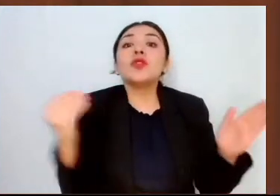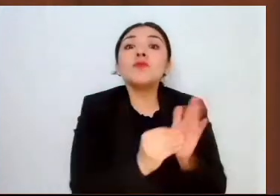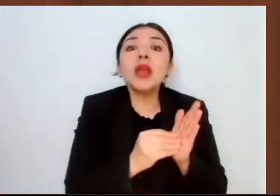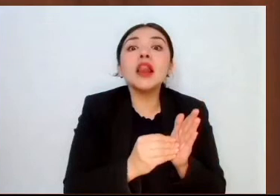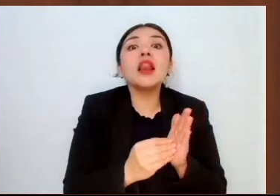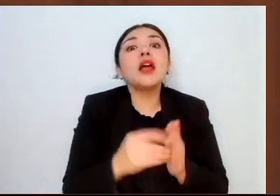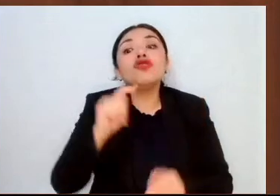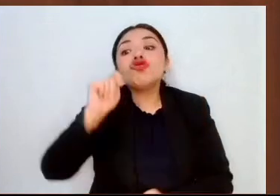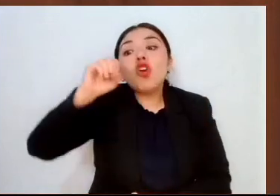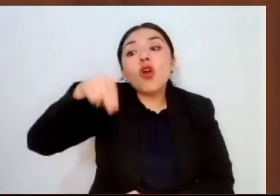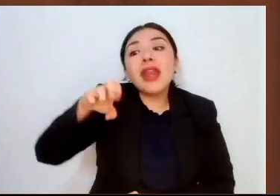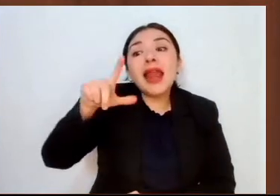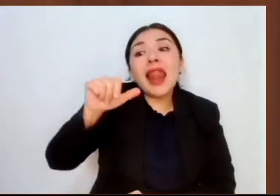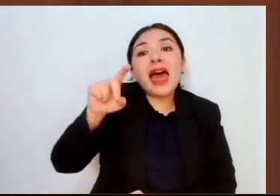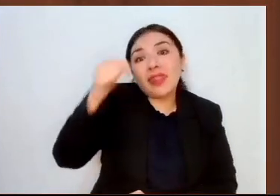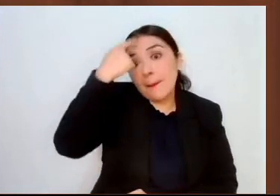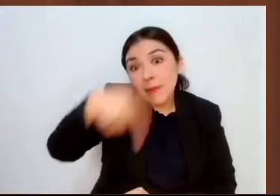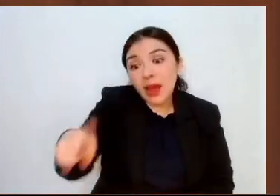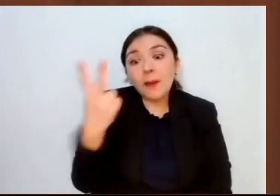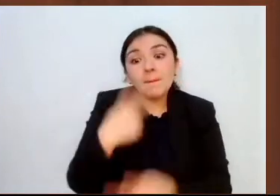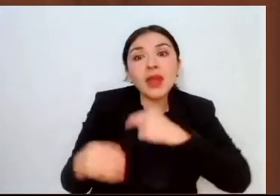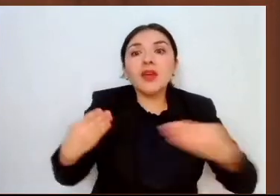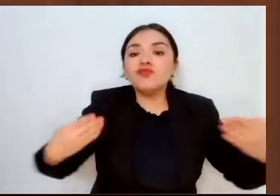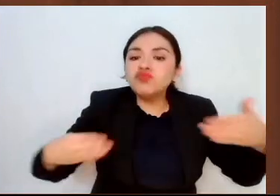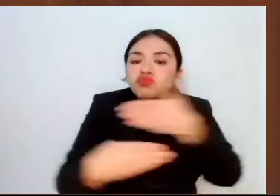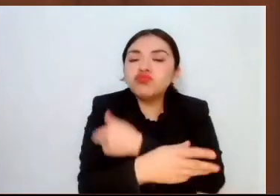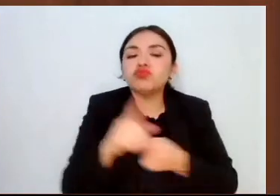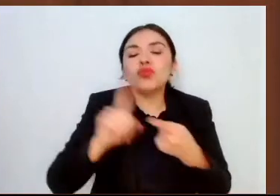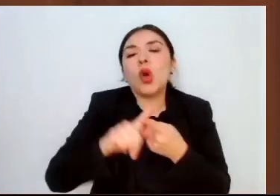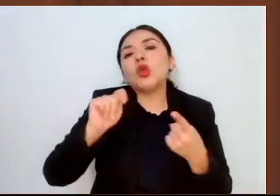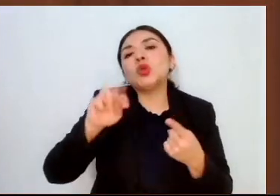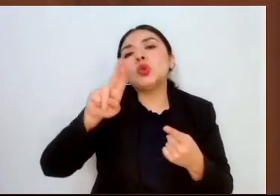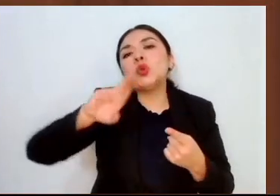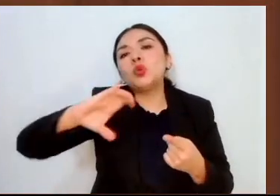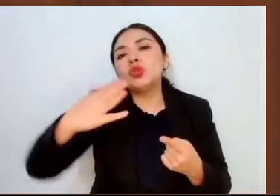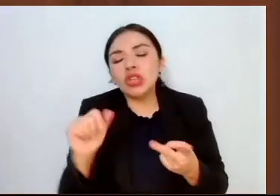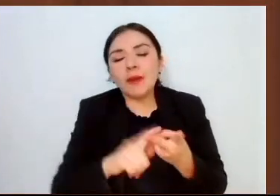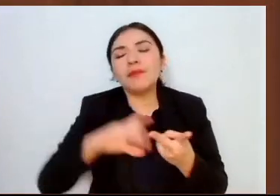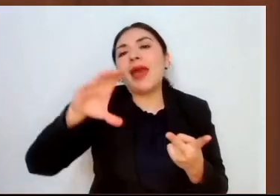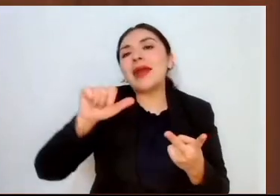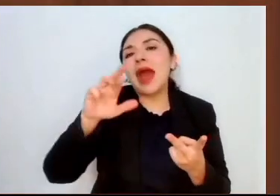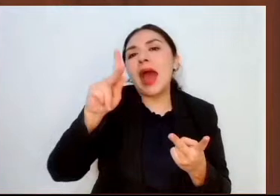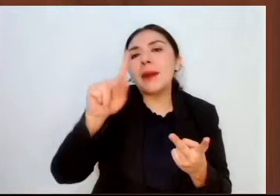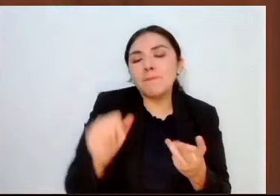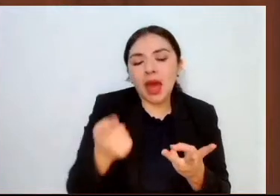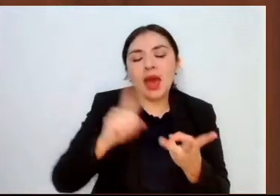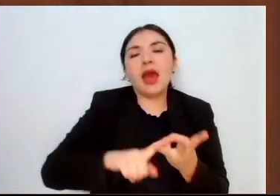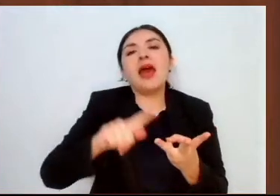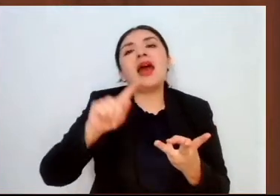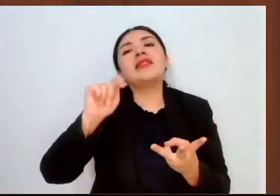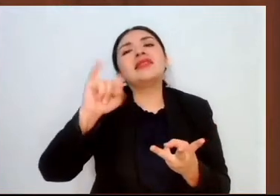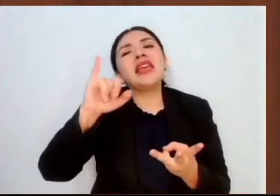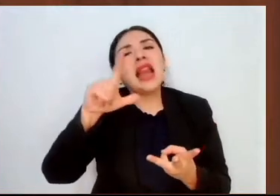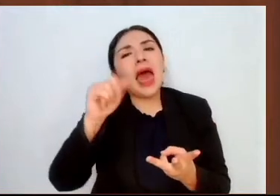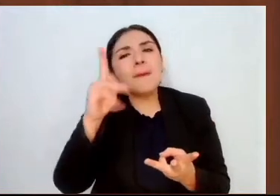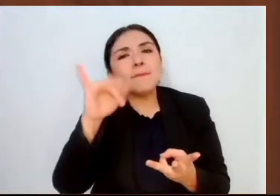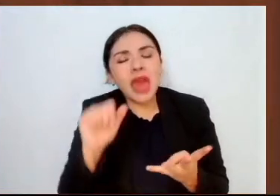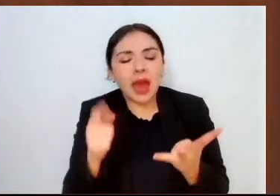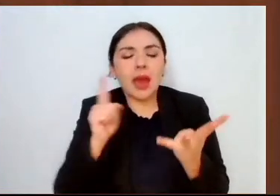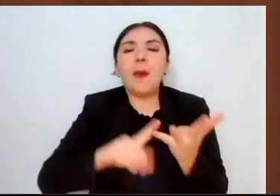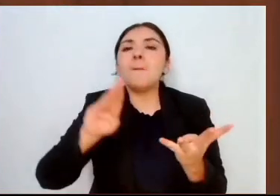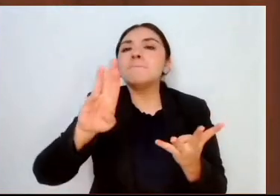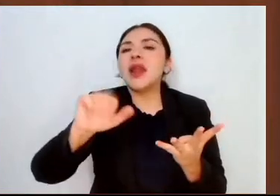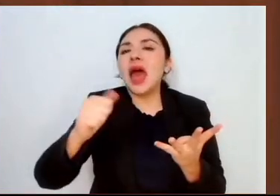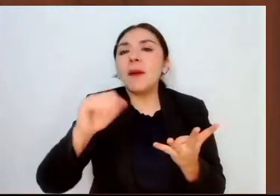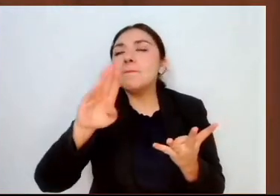de especies como trucha, tilapia, carpa, rana toro, bagre y lovina,